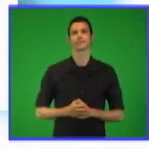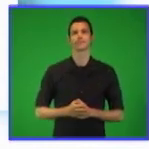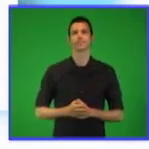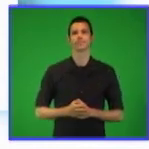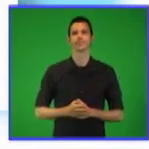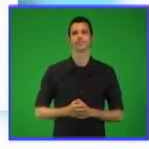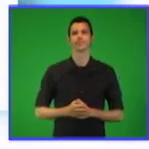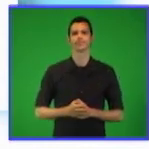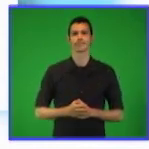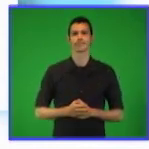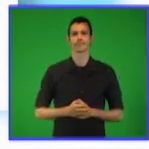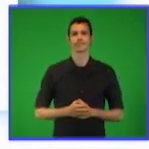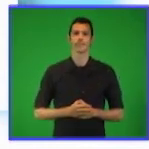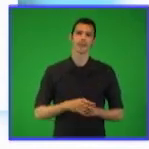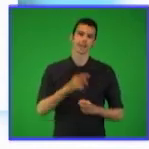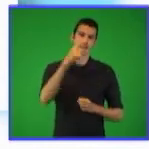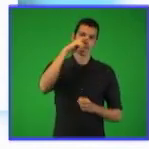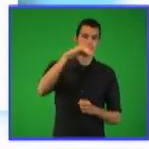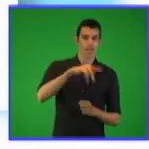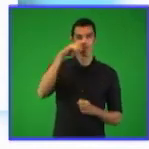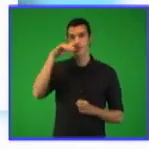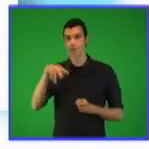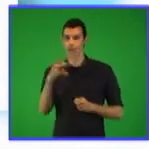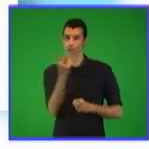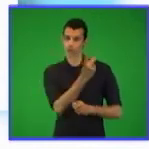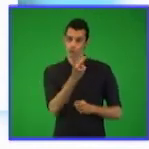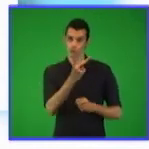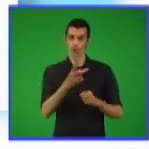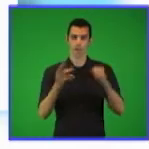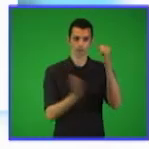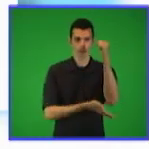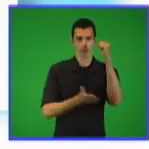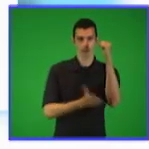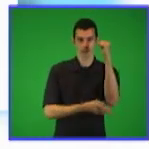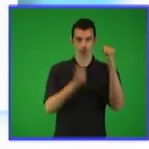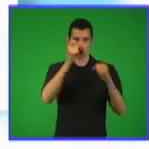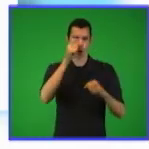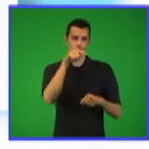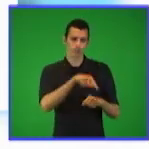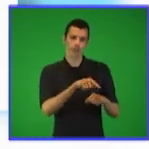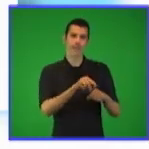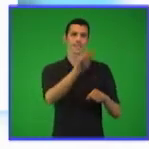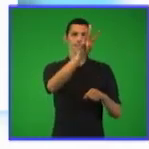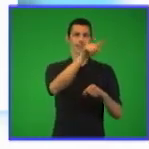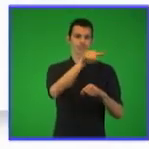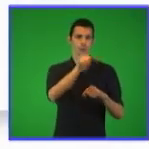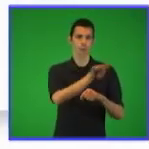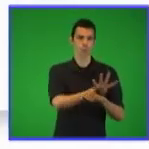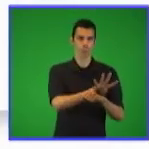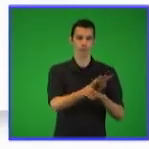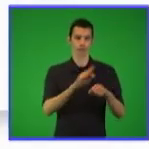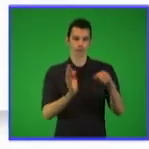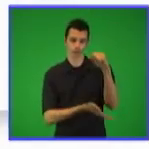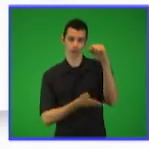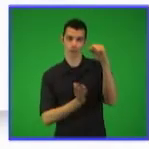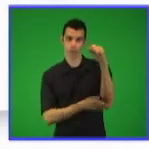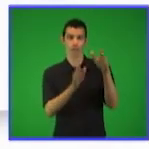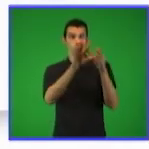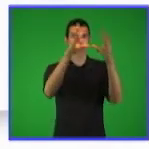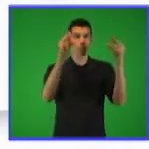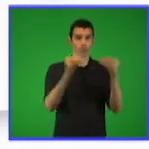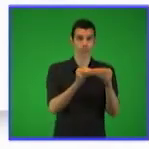cortan 105 arrobas, ¿cuántas arrobas corta cada uno? Vamos a ver con el